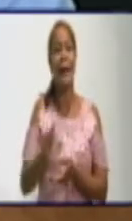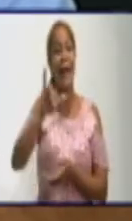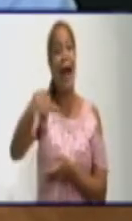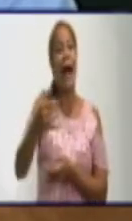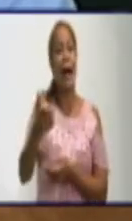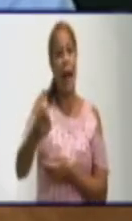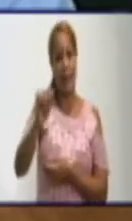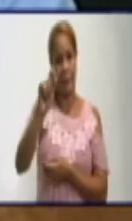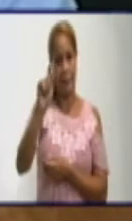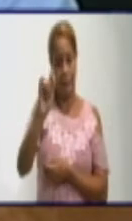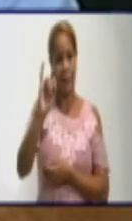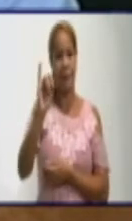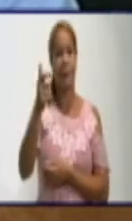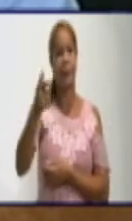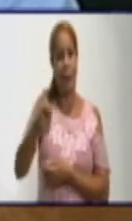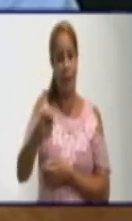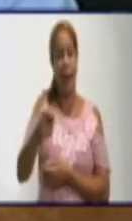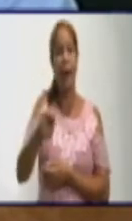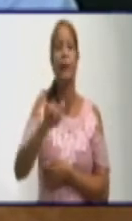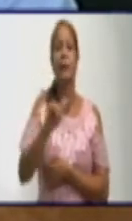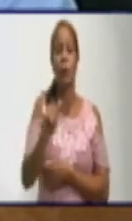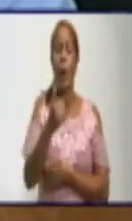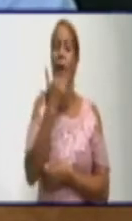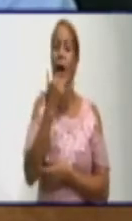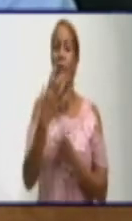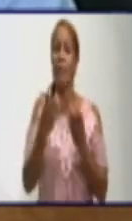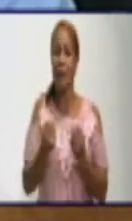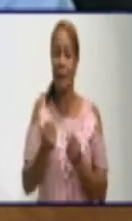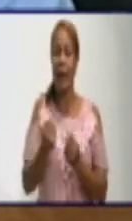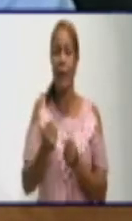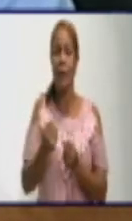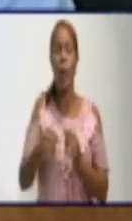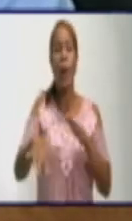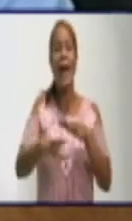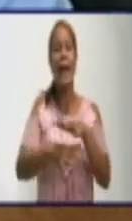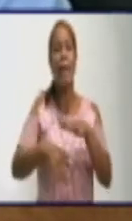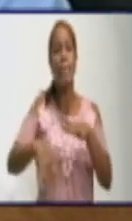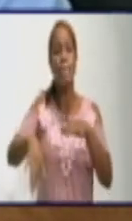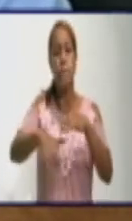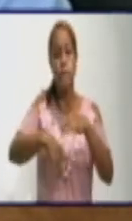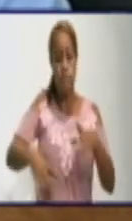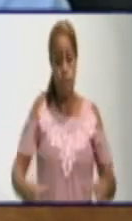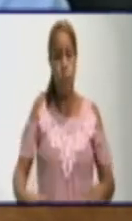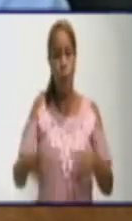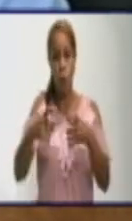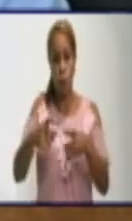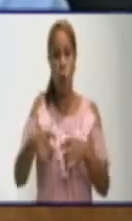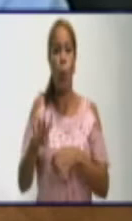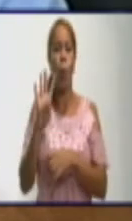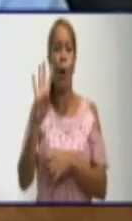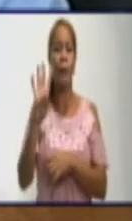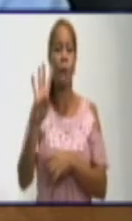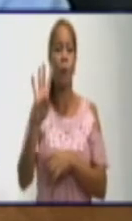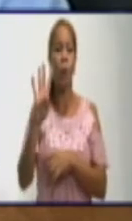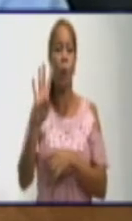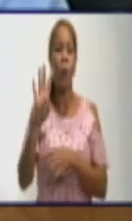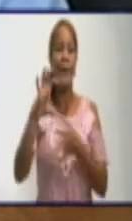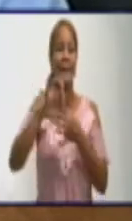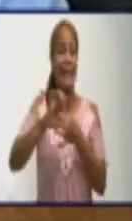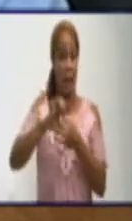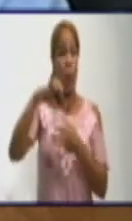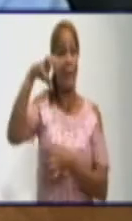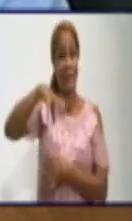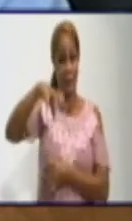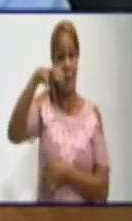en horas de la tarde. Está afectado también el pozo 4 de Guasimilla, el cual abastece la cabecera municipal de Río Cauta, que